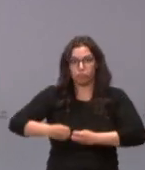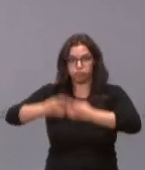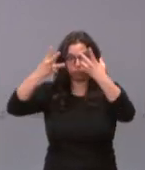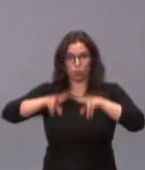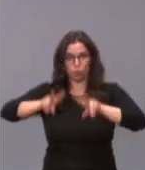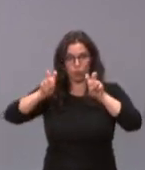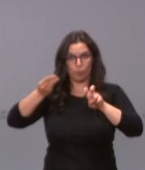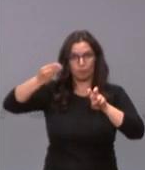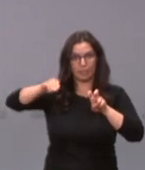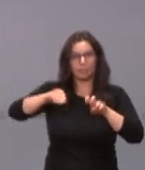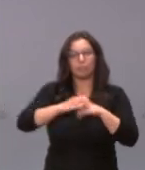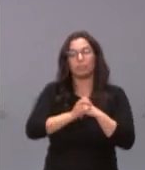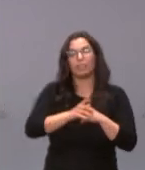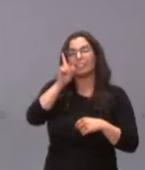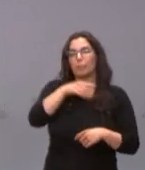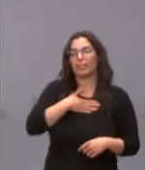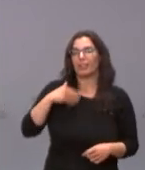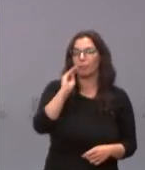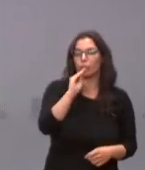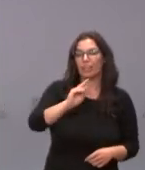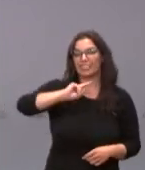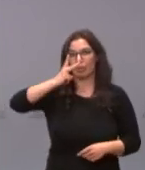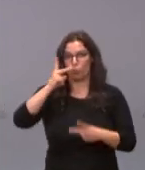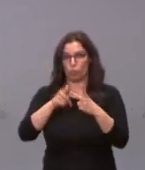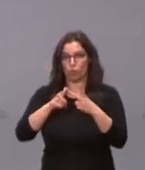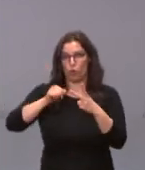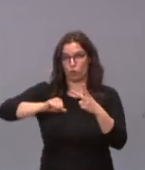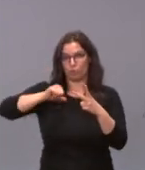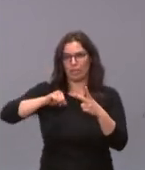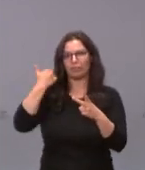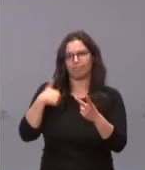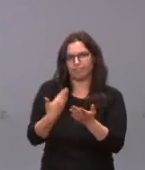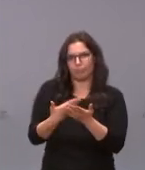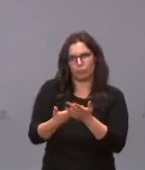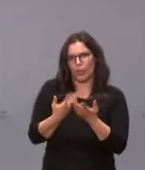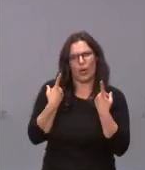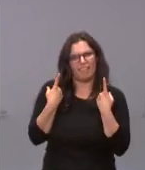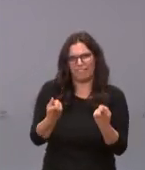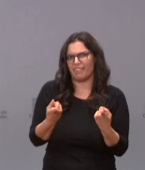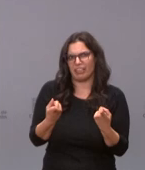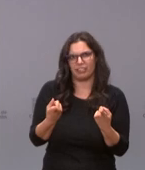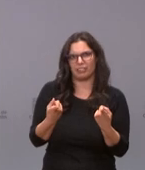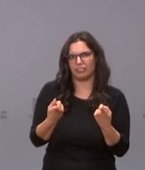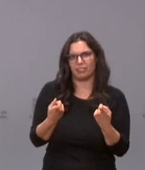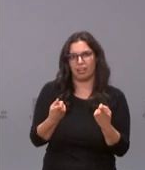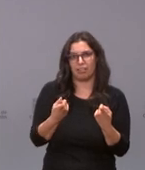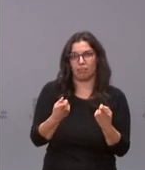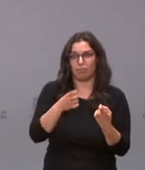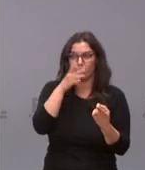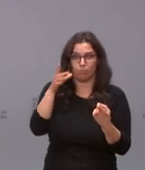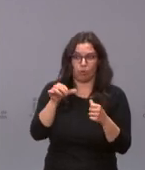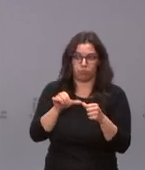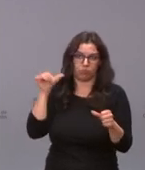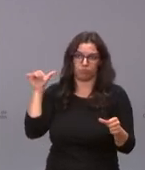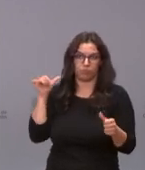final y también ya preguntarle por el segundo hospital que se ha demostrado que es tan necesario después de las miserias